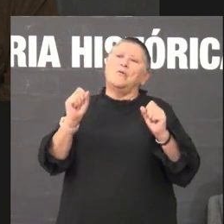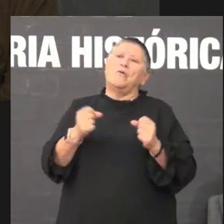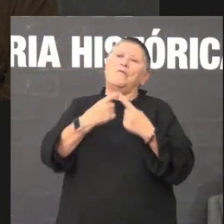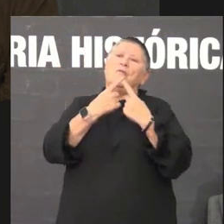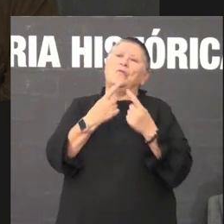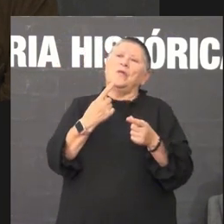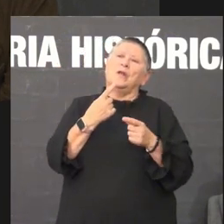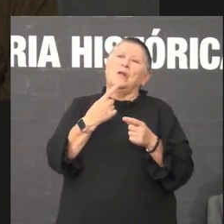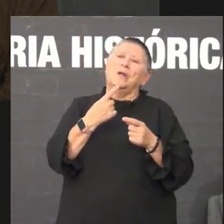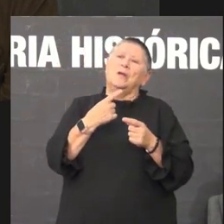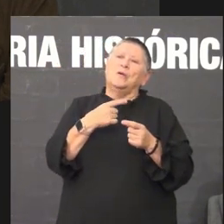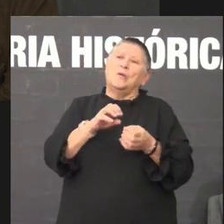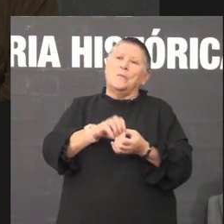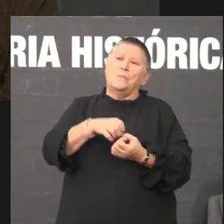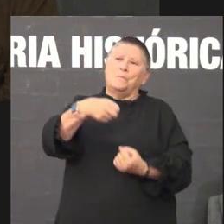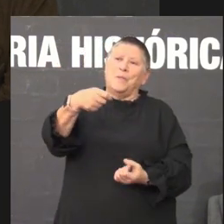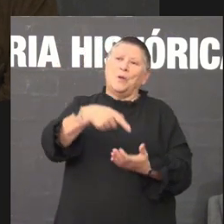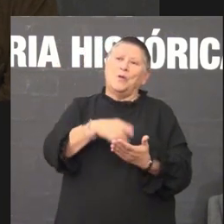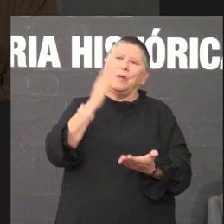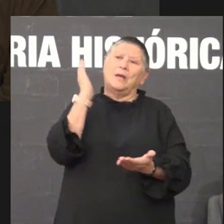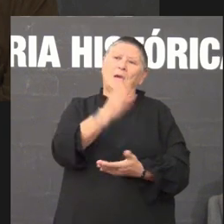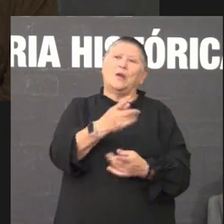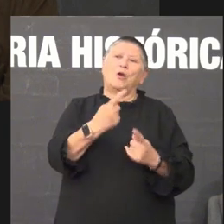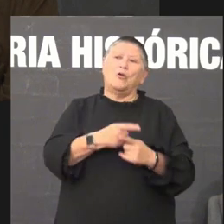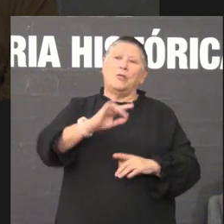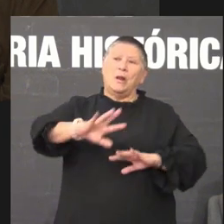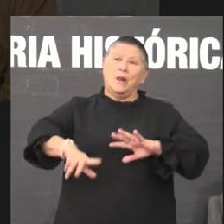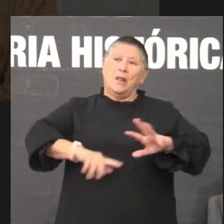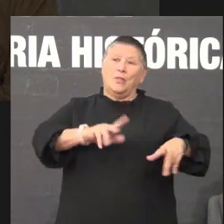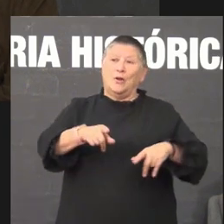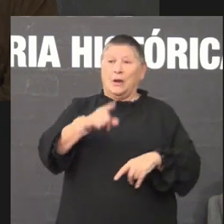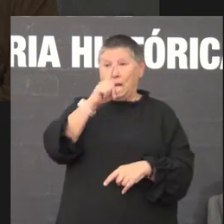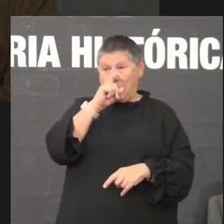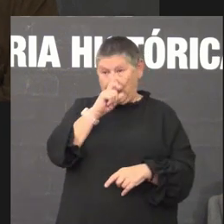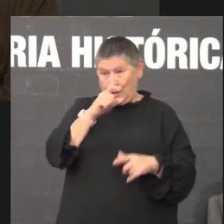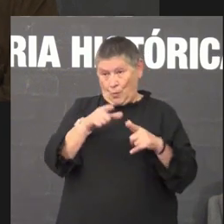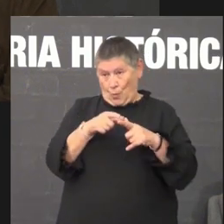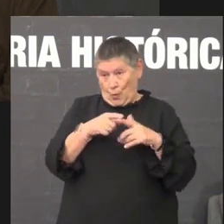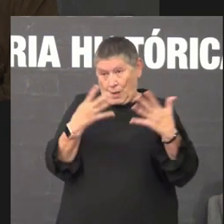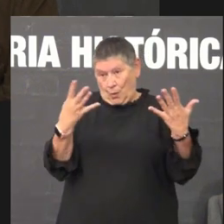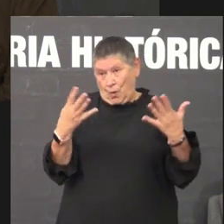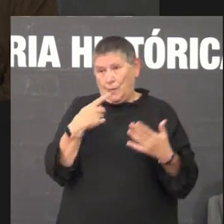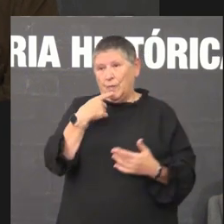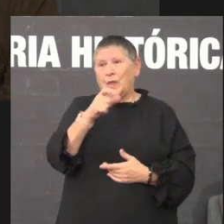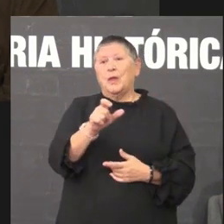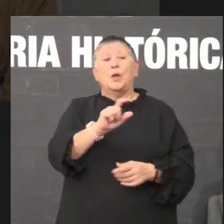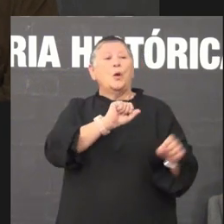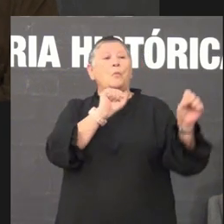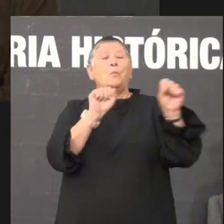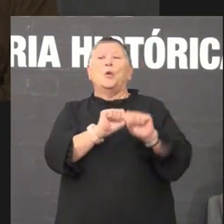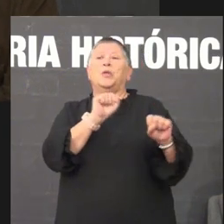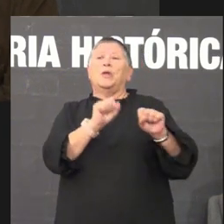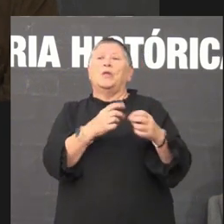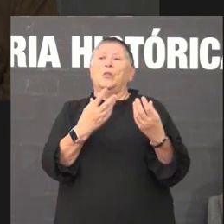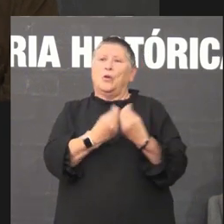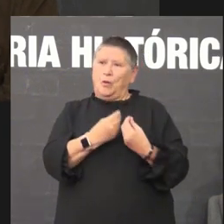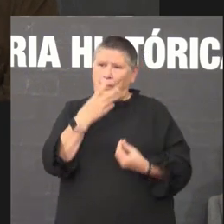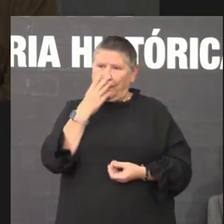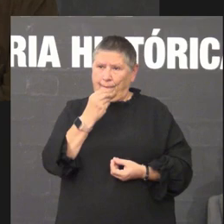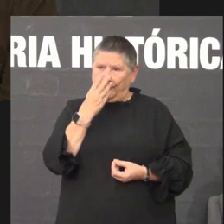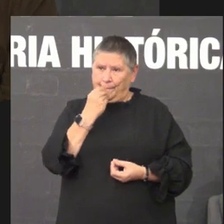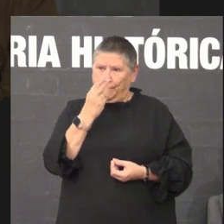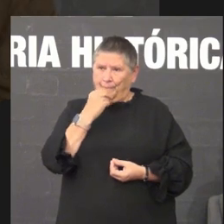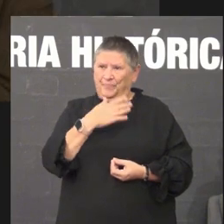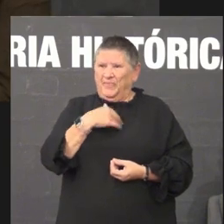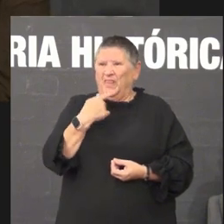conmemorando un prego de cans na loita contra os bandoleros no ano 49 o hashtag era protegendo con canes entón é